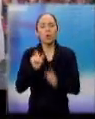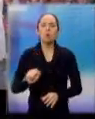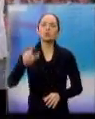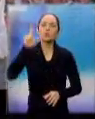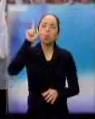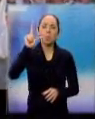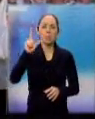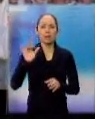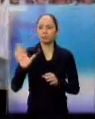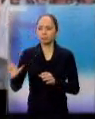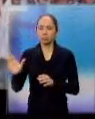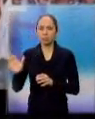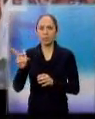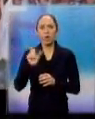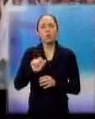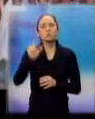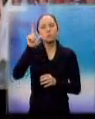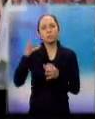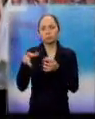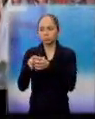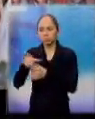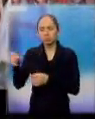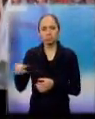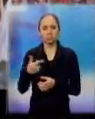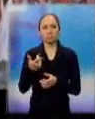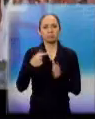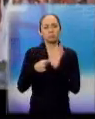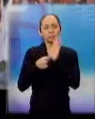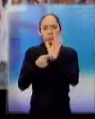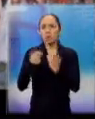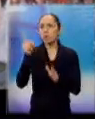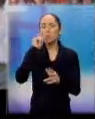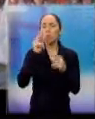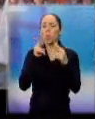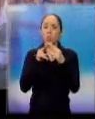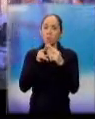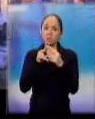que tiene Coyabá que en muchos lugares no se conoce.